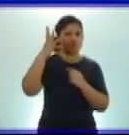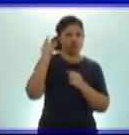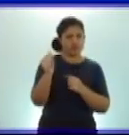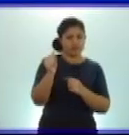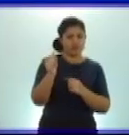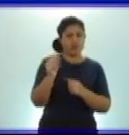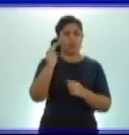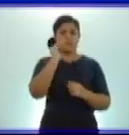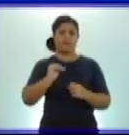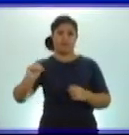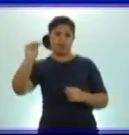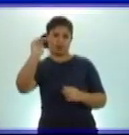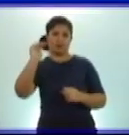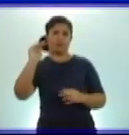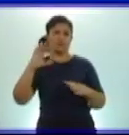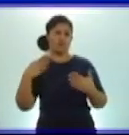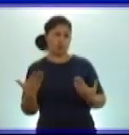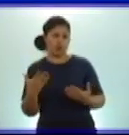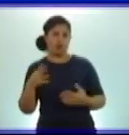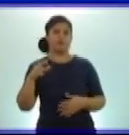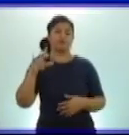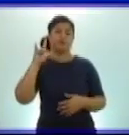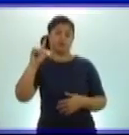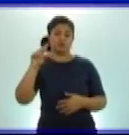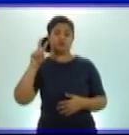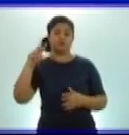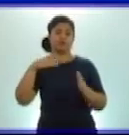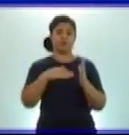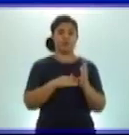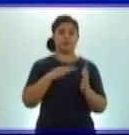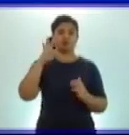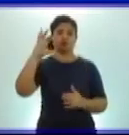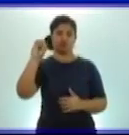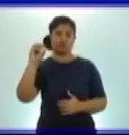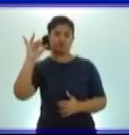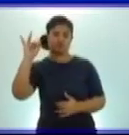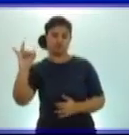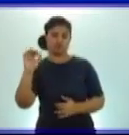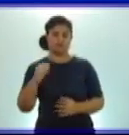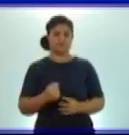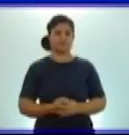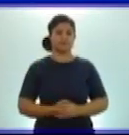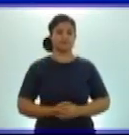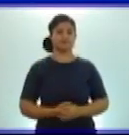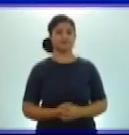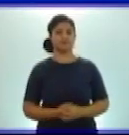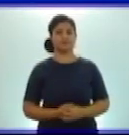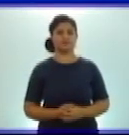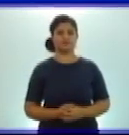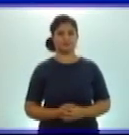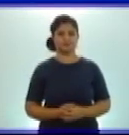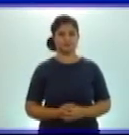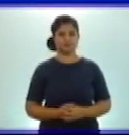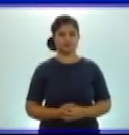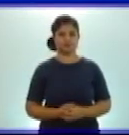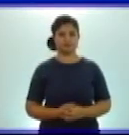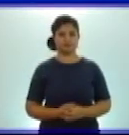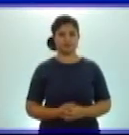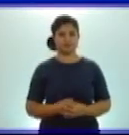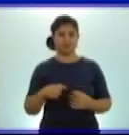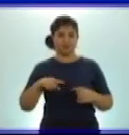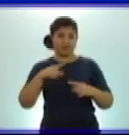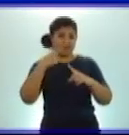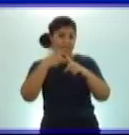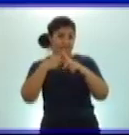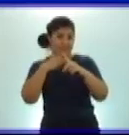menores que 92.811. Para este caso, la X tiene más de un